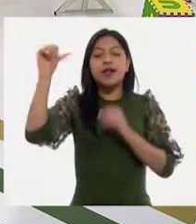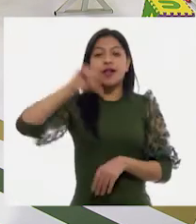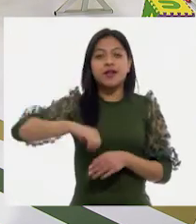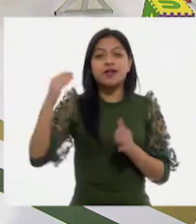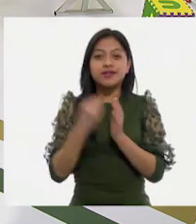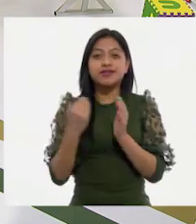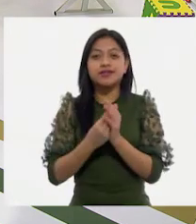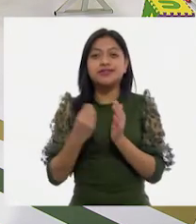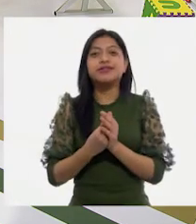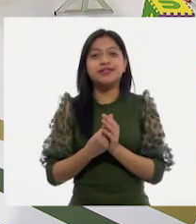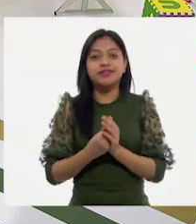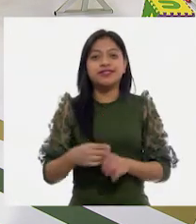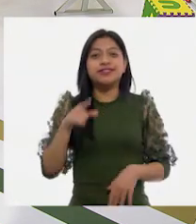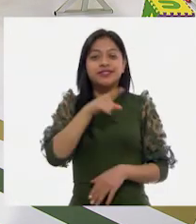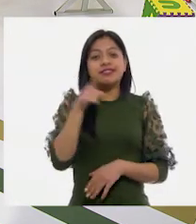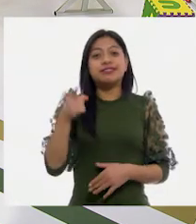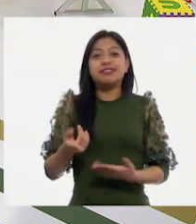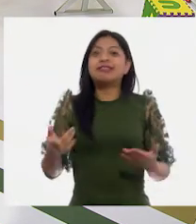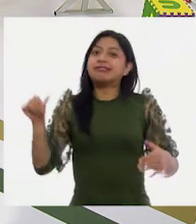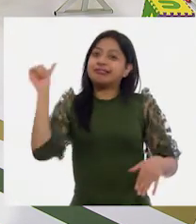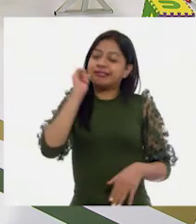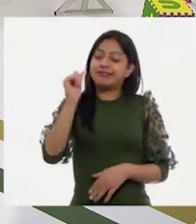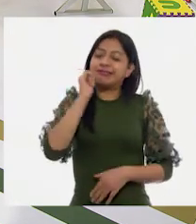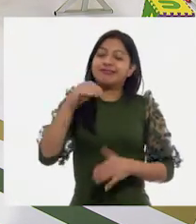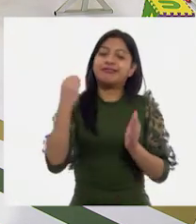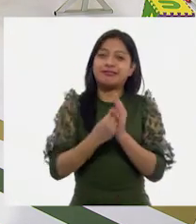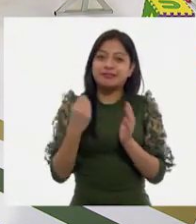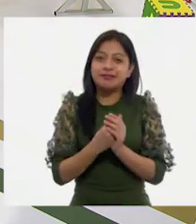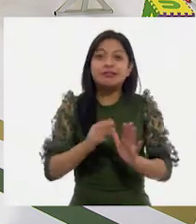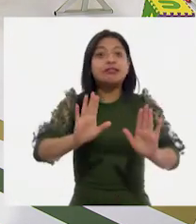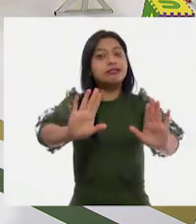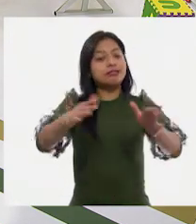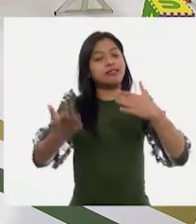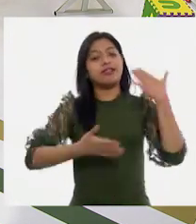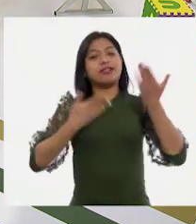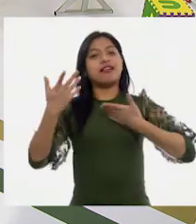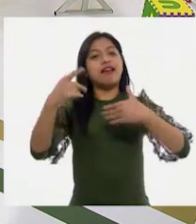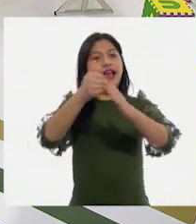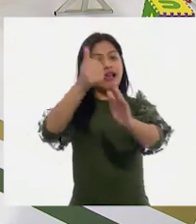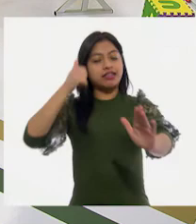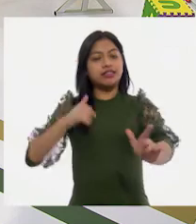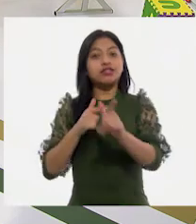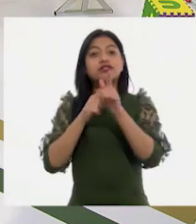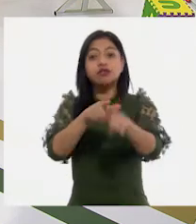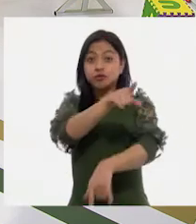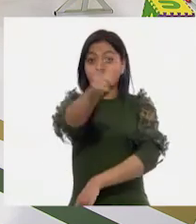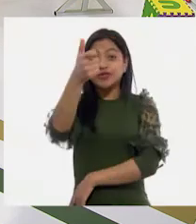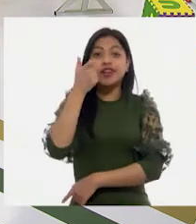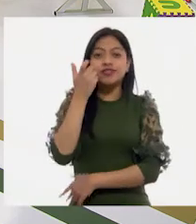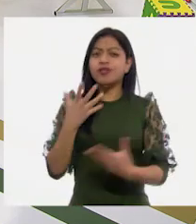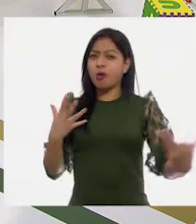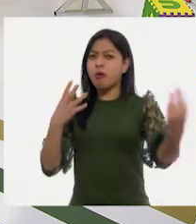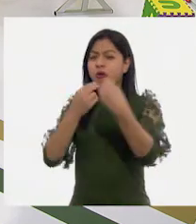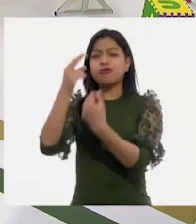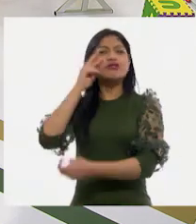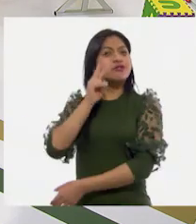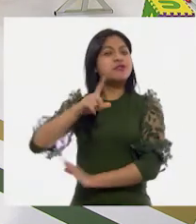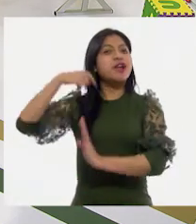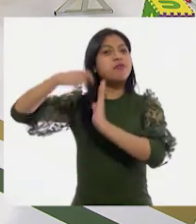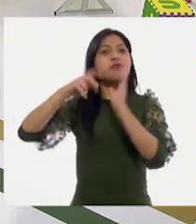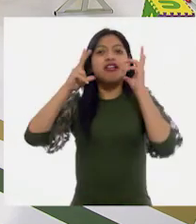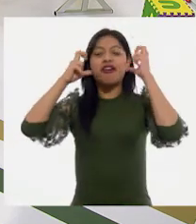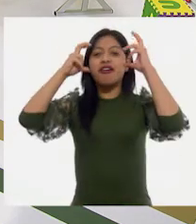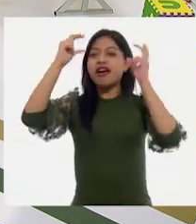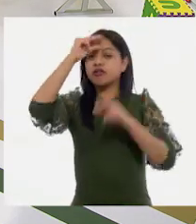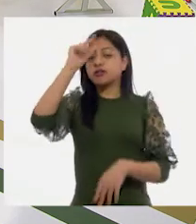matemáticas con la maestra Rosalba siempre es muy divertida. Oigan, pero antes de continuar, ¿qué les parece si me acompañan con nuestro amigo Ajo Listo?